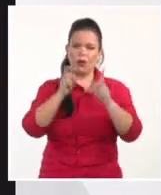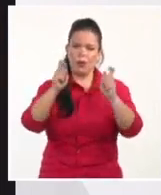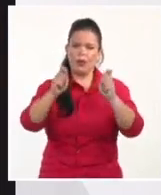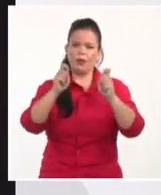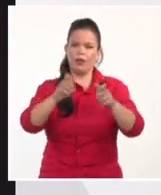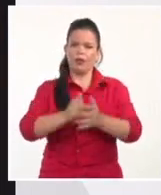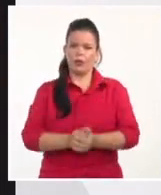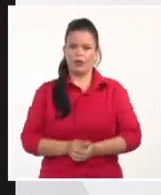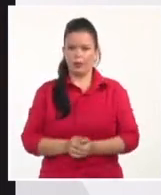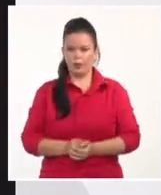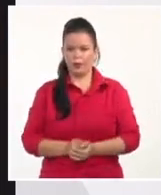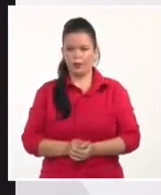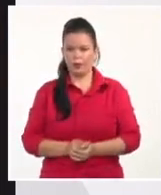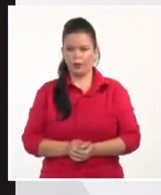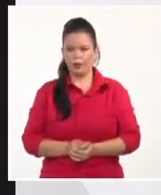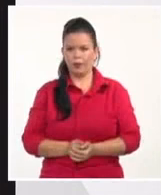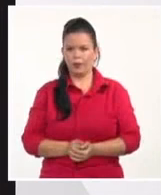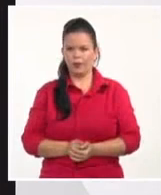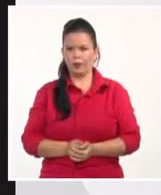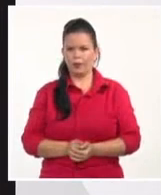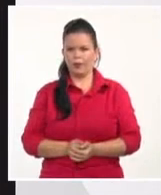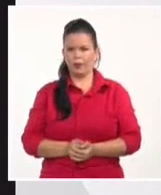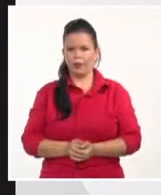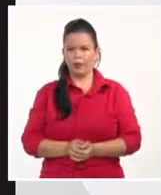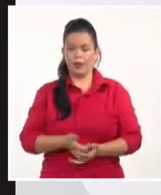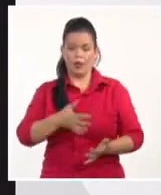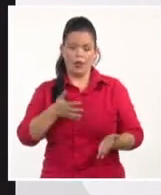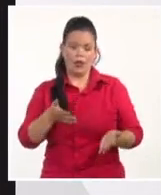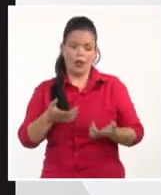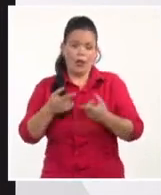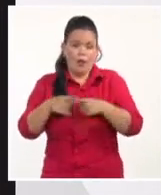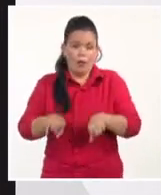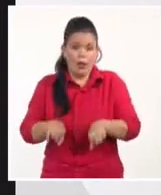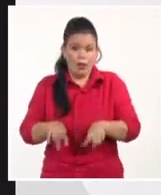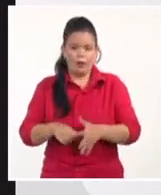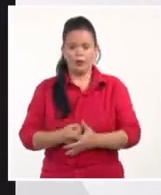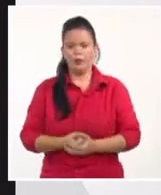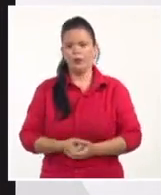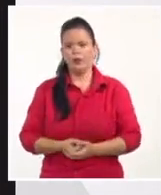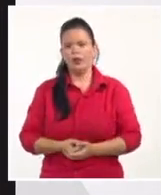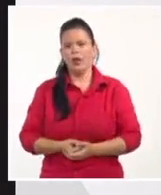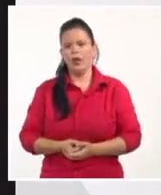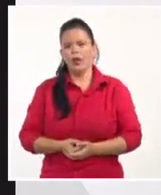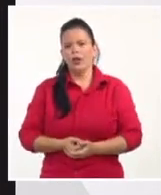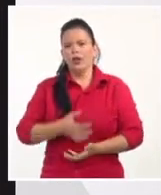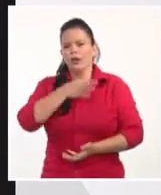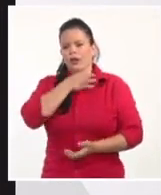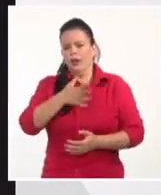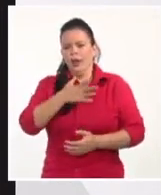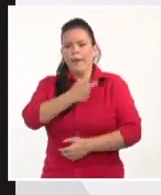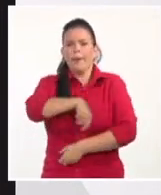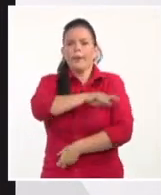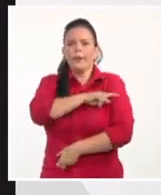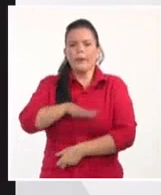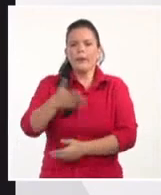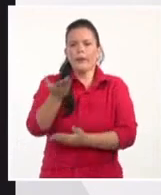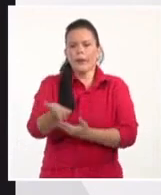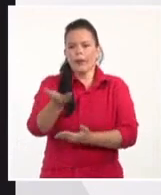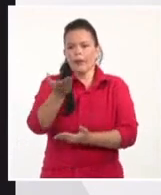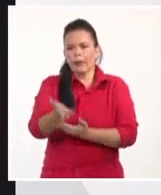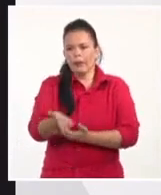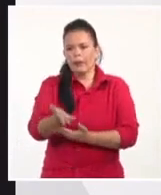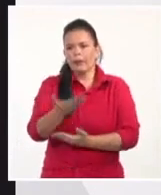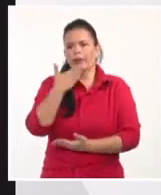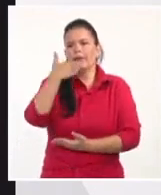lo que se está pidiendo son las mejoras en cuanto a las dificultades, bueno, económicas, o por otro